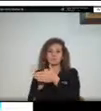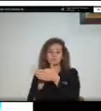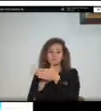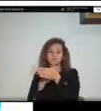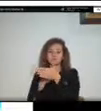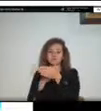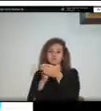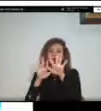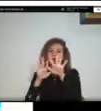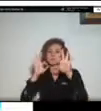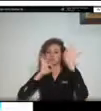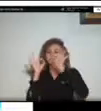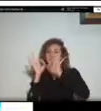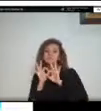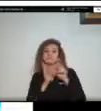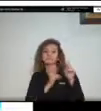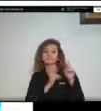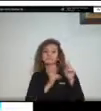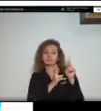principal siguiente